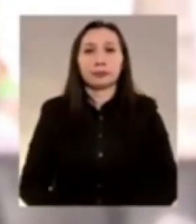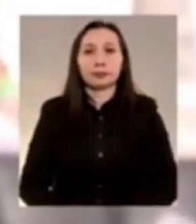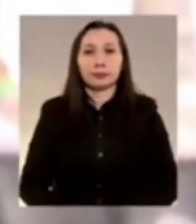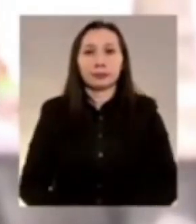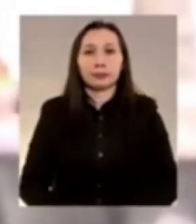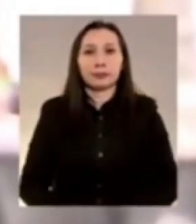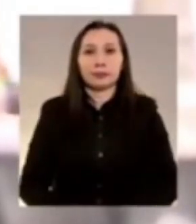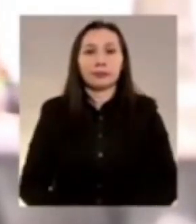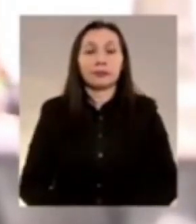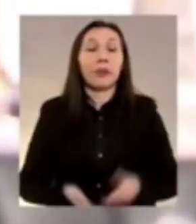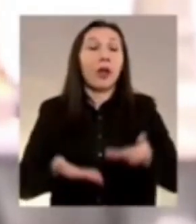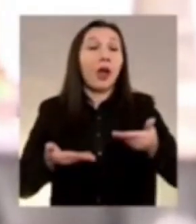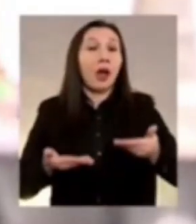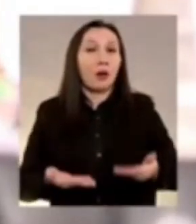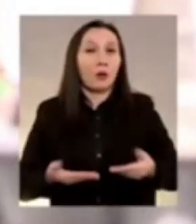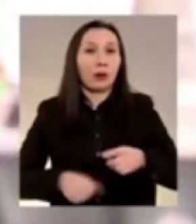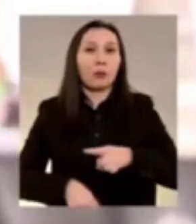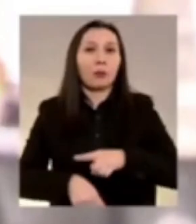Es momento